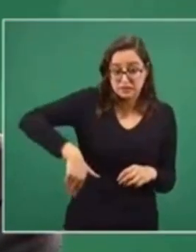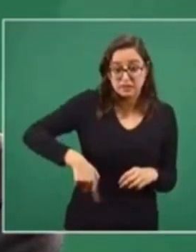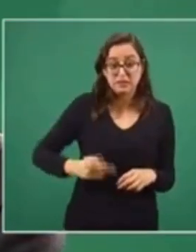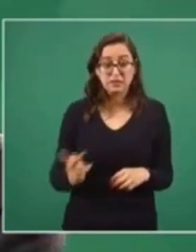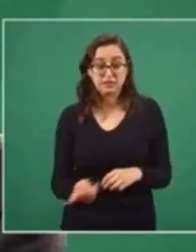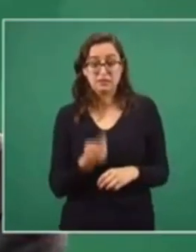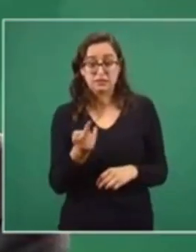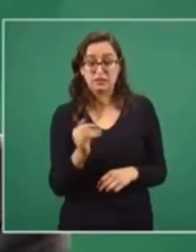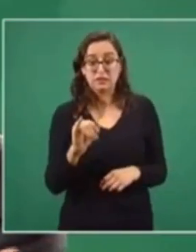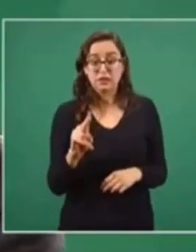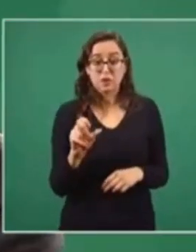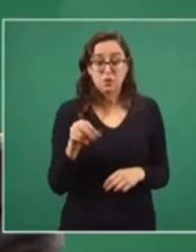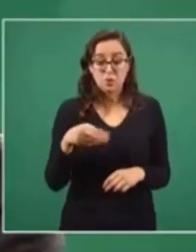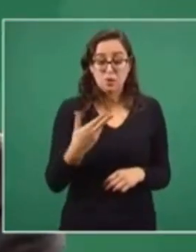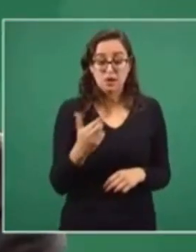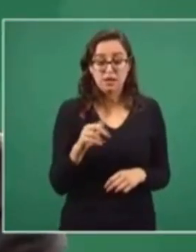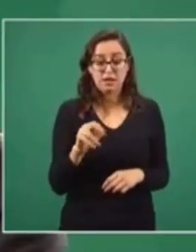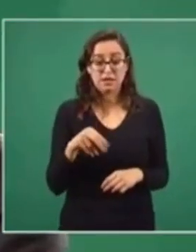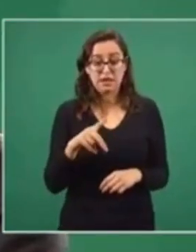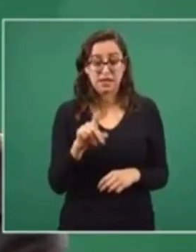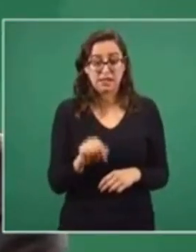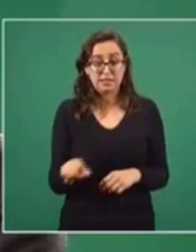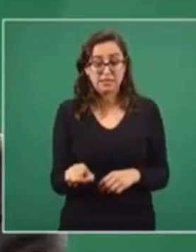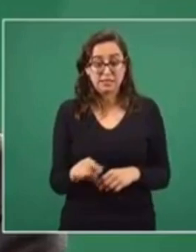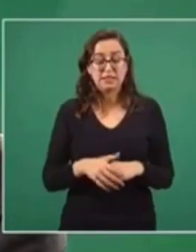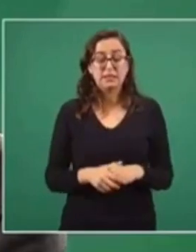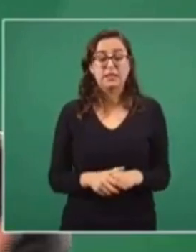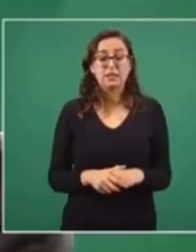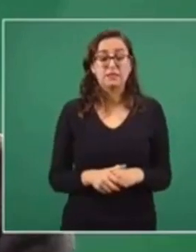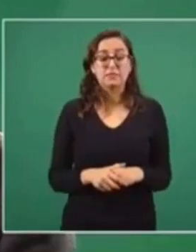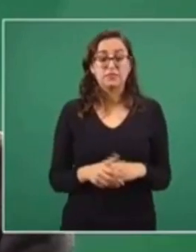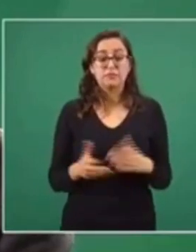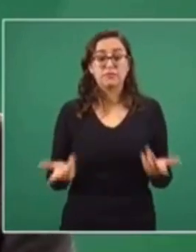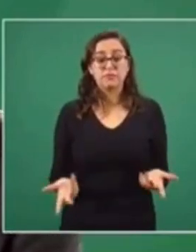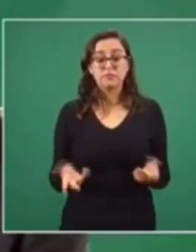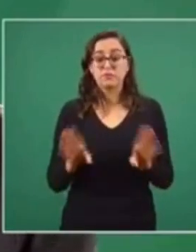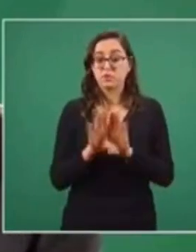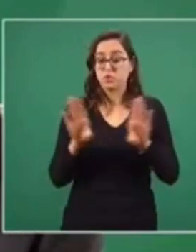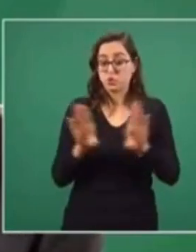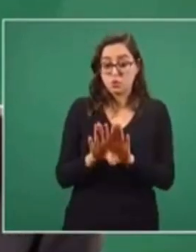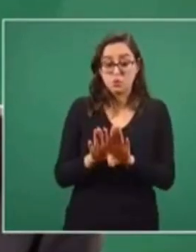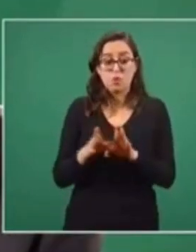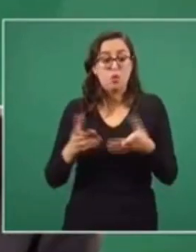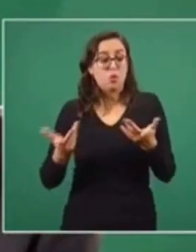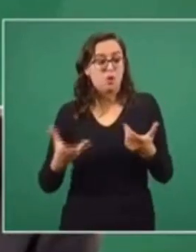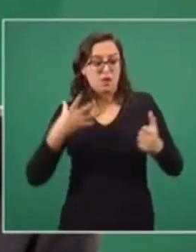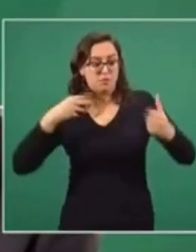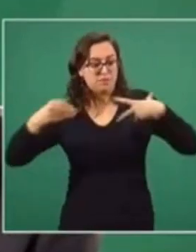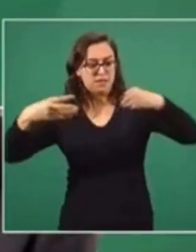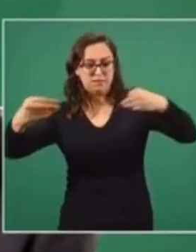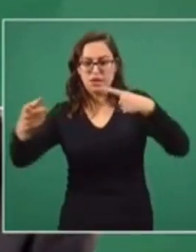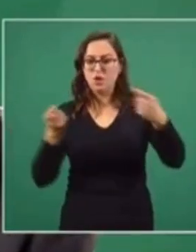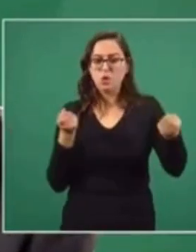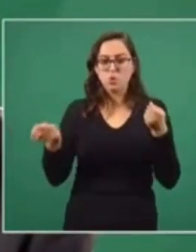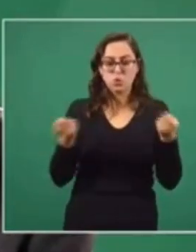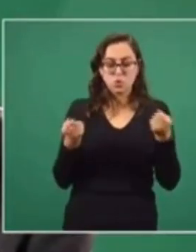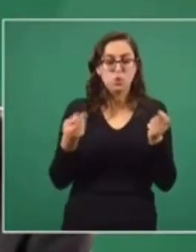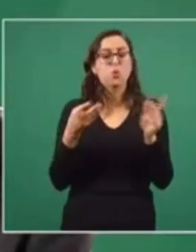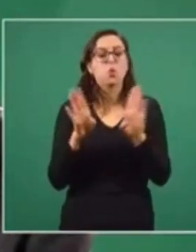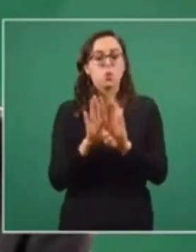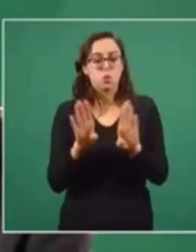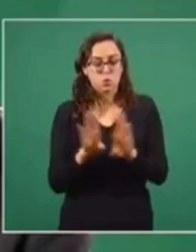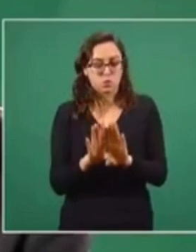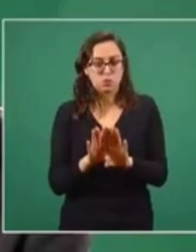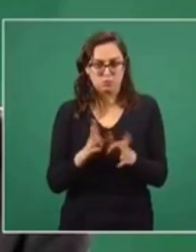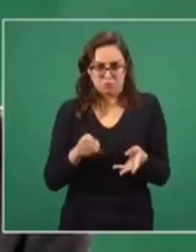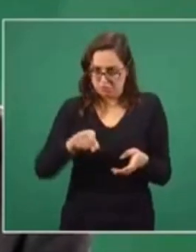hace Juan Hernández sobre la, el manejo de la epidemia. Entonces, aquí tenemos en esta realidad